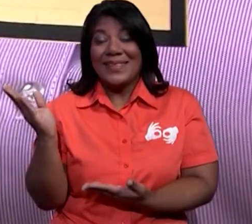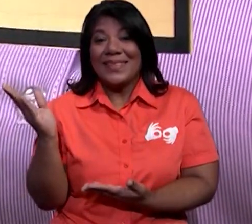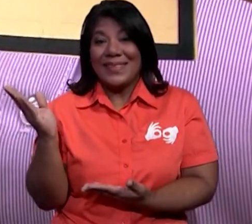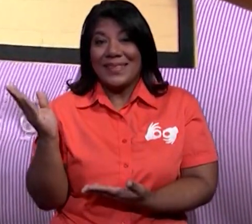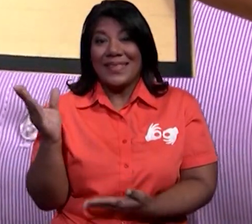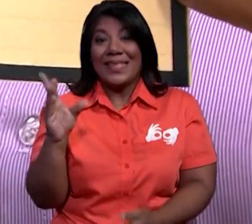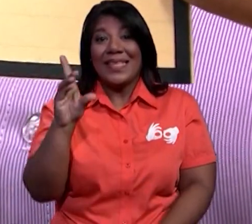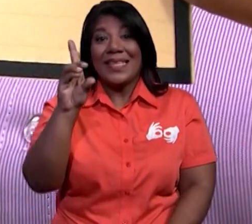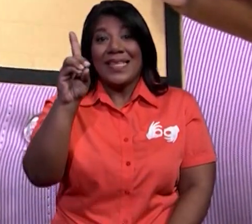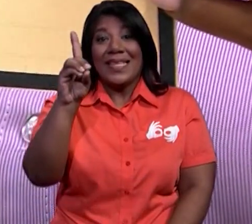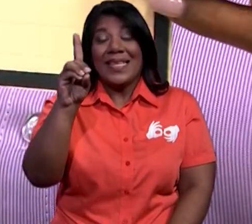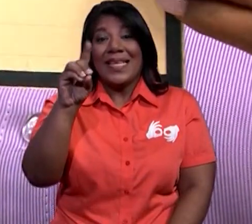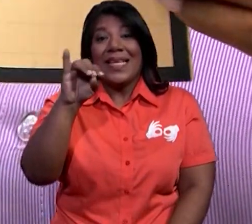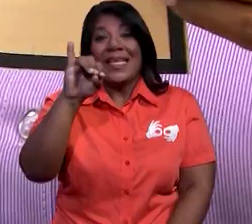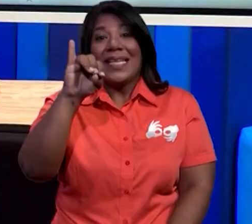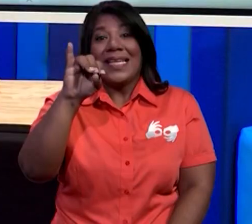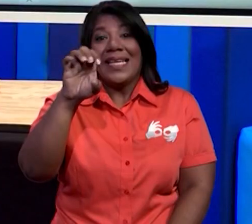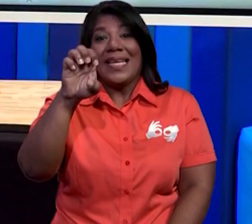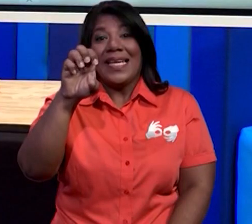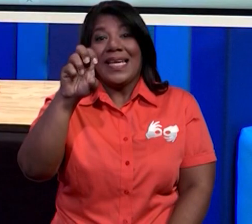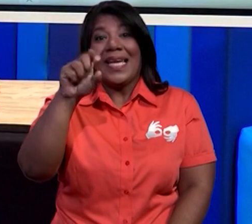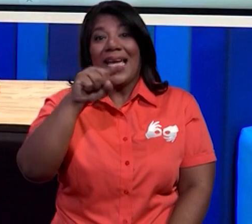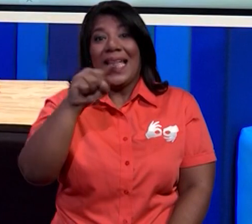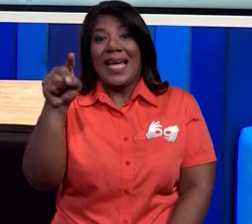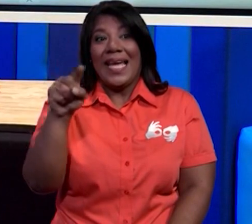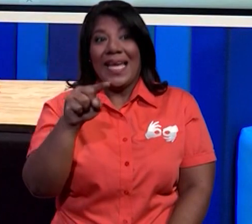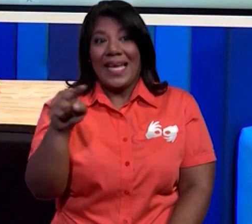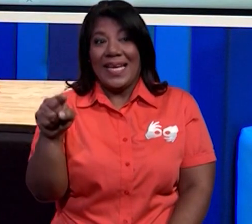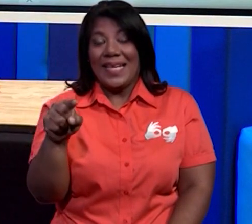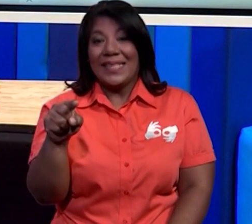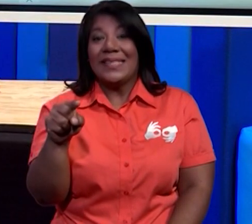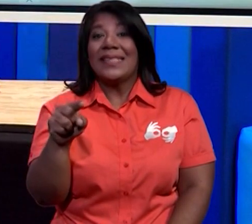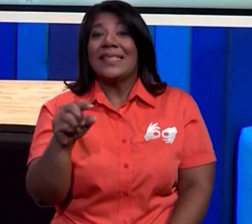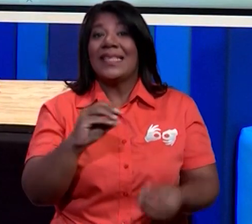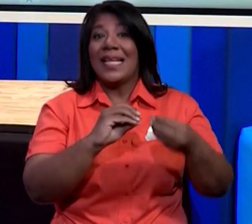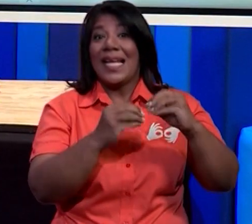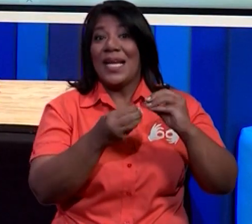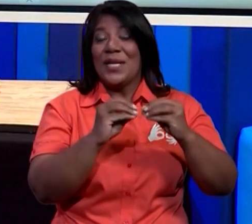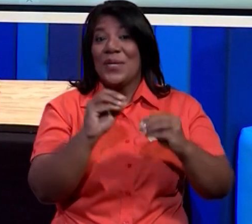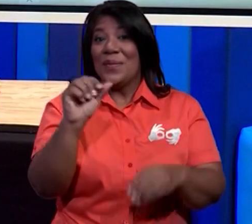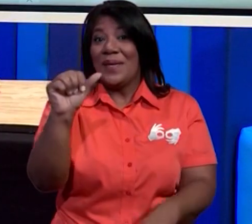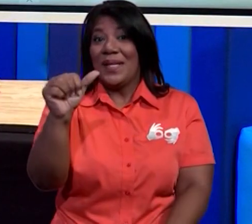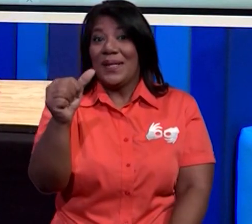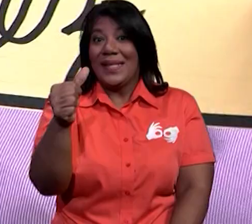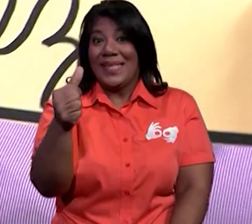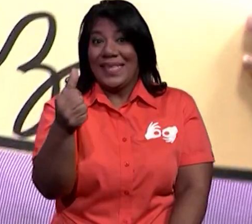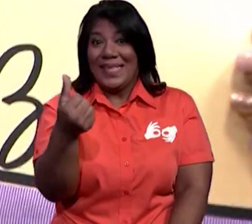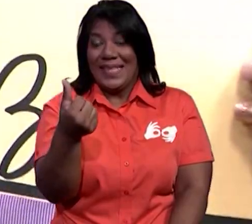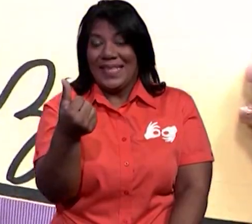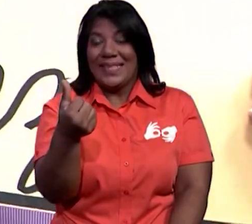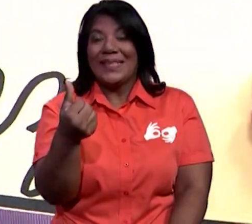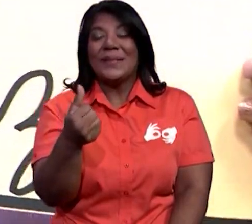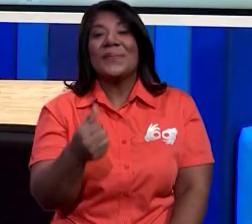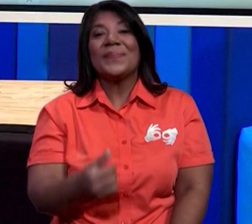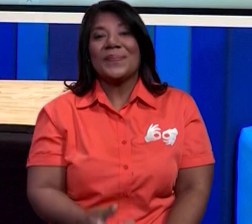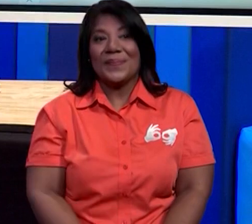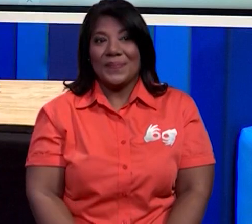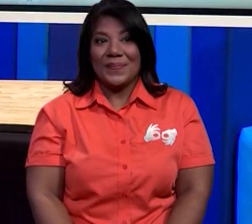10. Y puedes observar la cantidad aquí, ¿verdad?